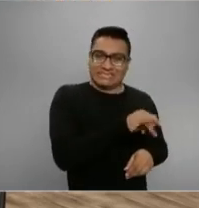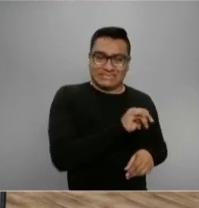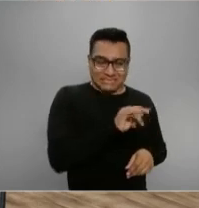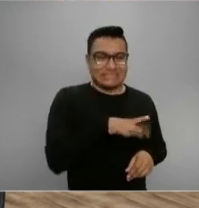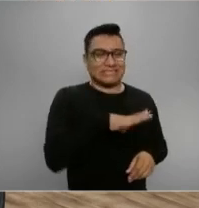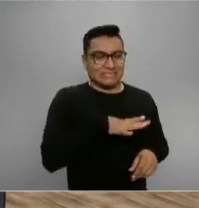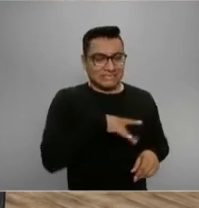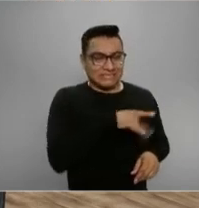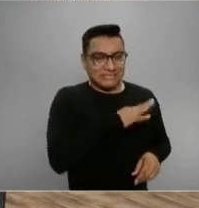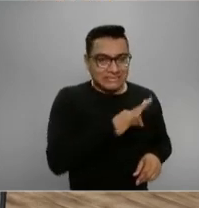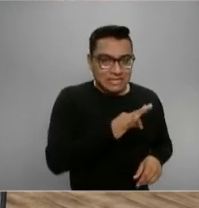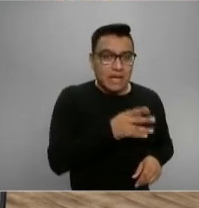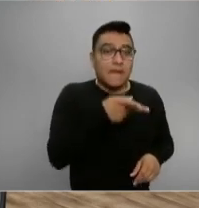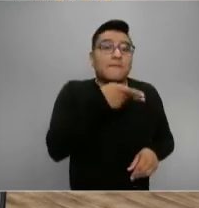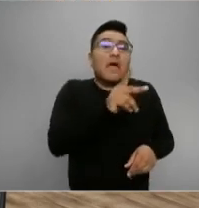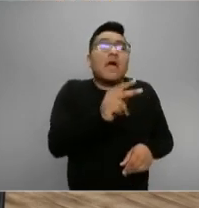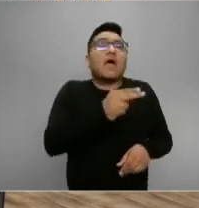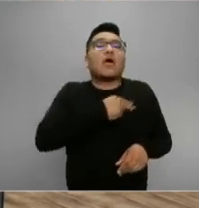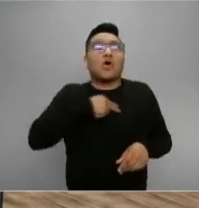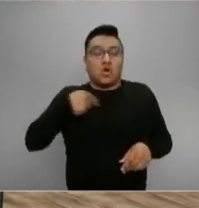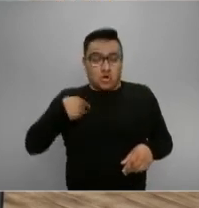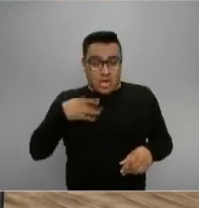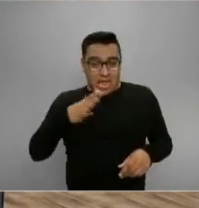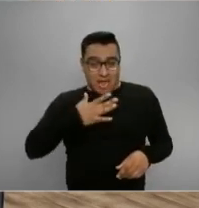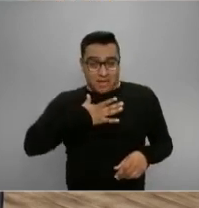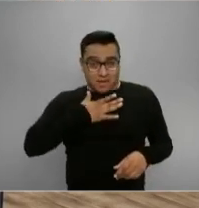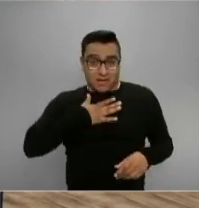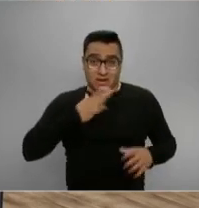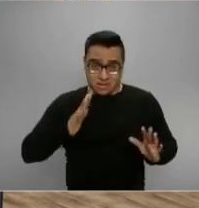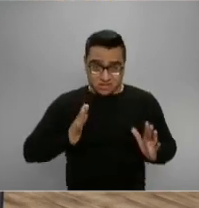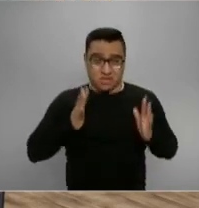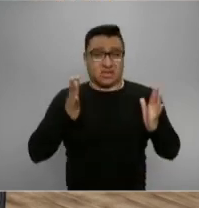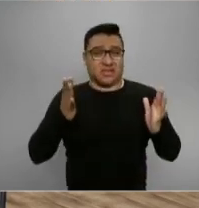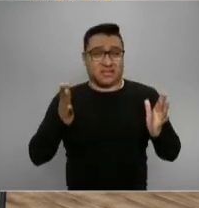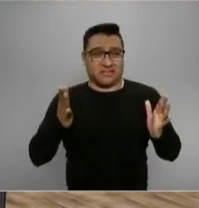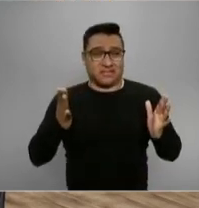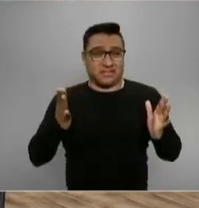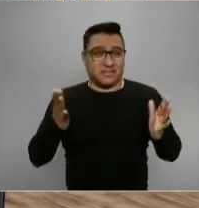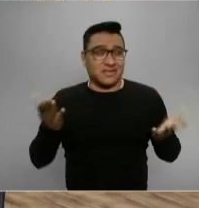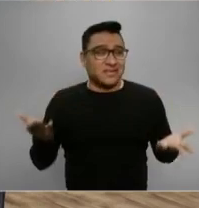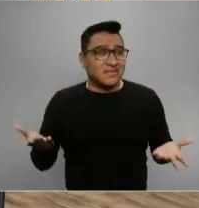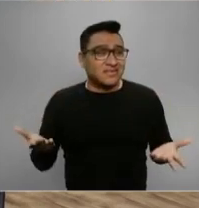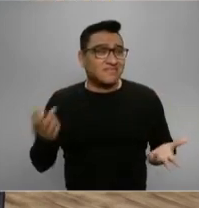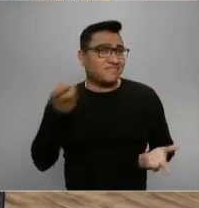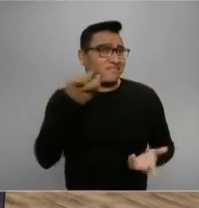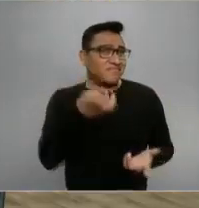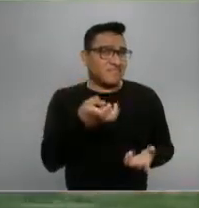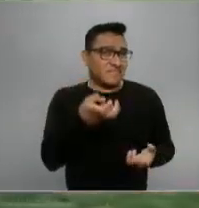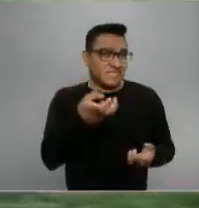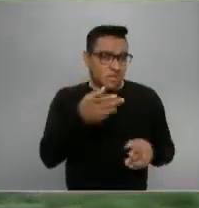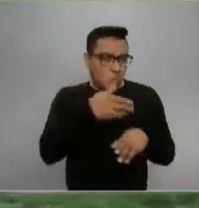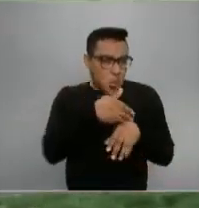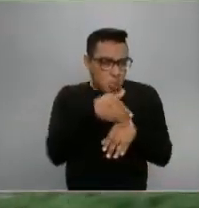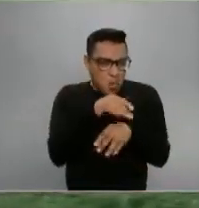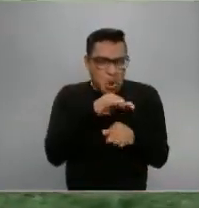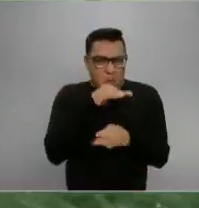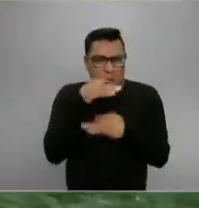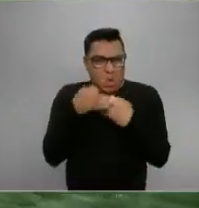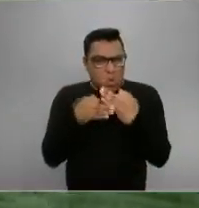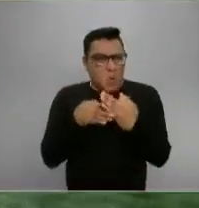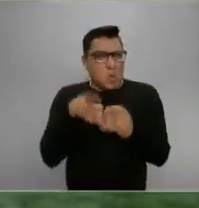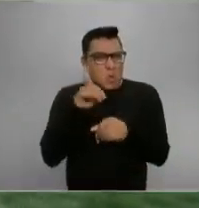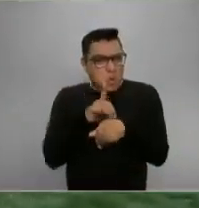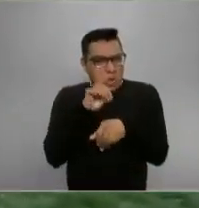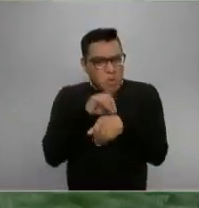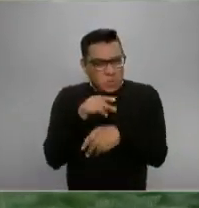Lo sorprendente, por lo menos para mí, es que este número que vemos todos los días